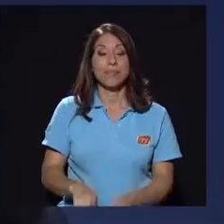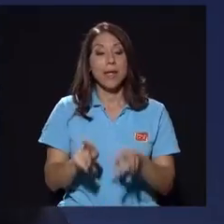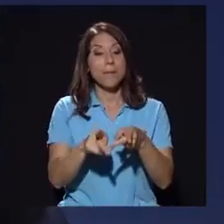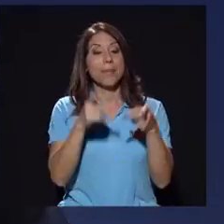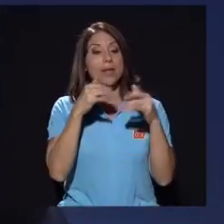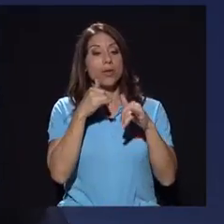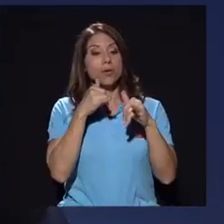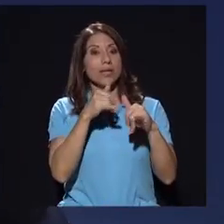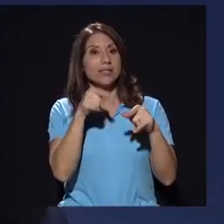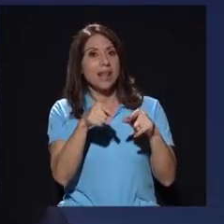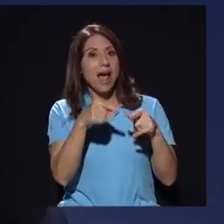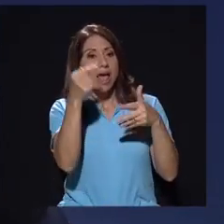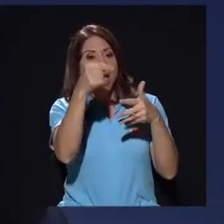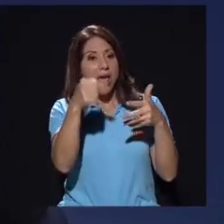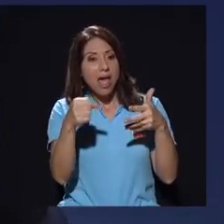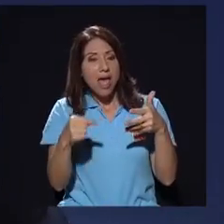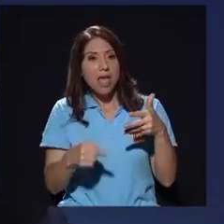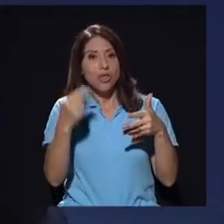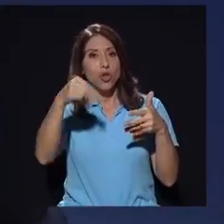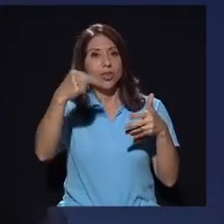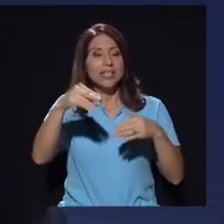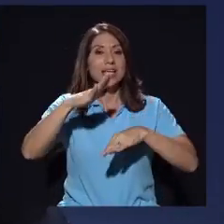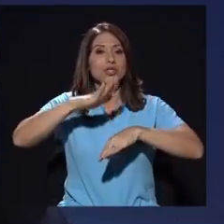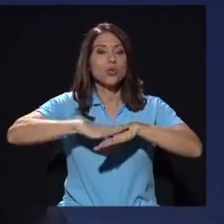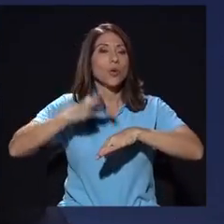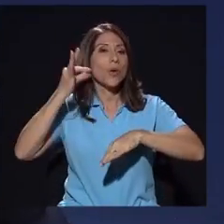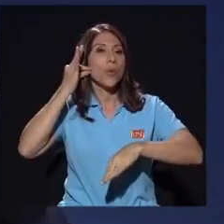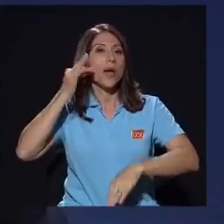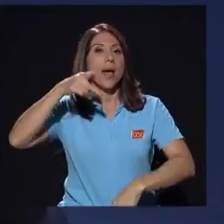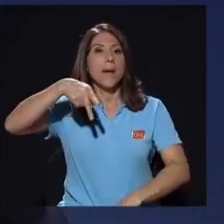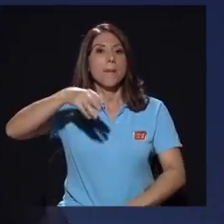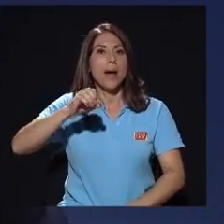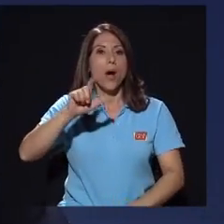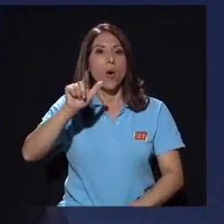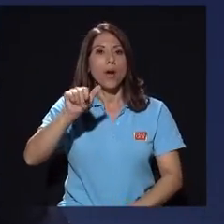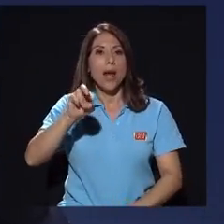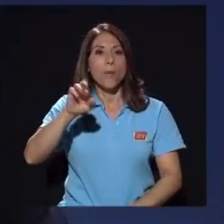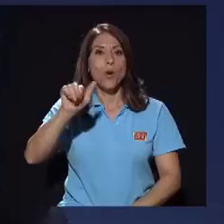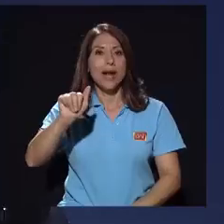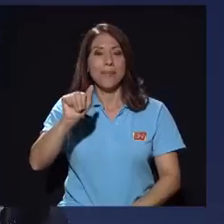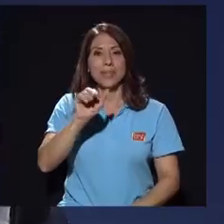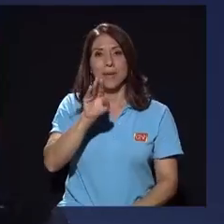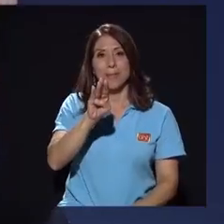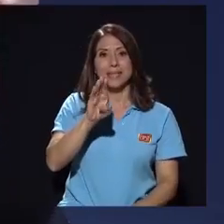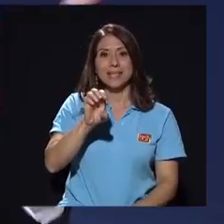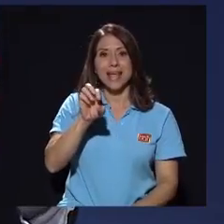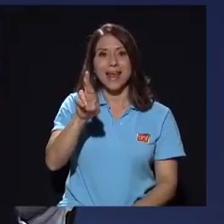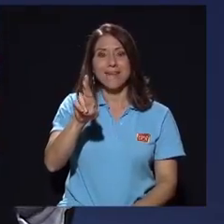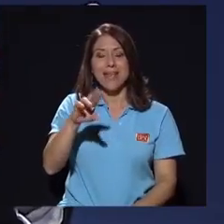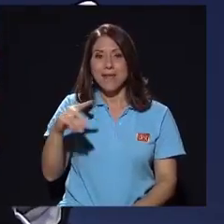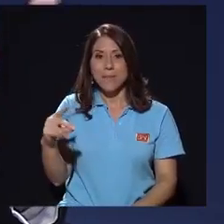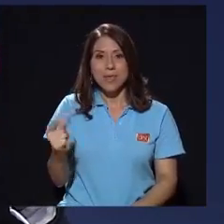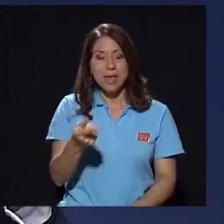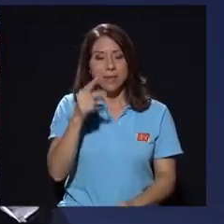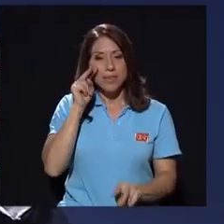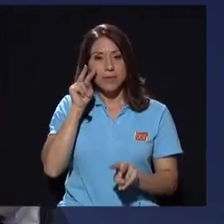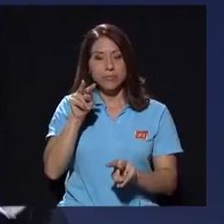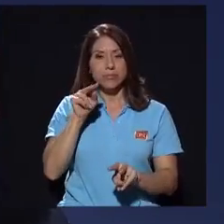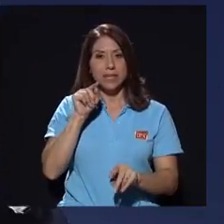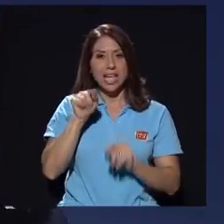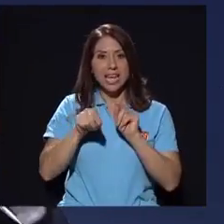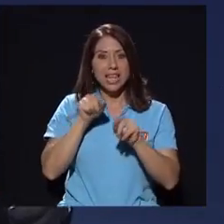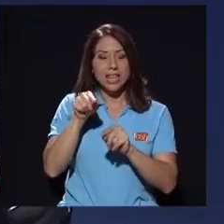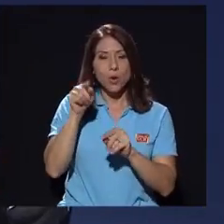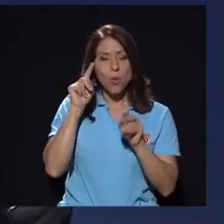Extra nos presenta una serie de noticias alrededor de Paola Mora en BCR y de inmediato nosotros ponemos un ojo crítico sobre eso